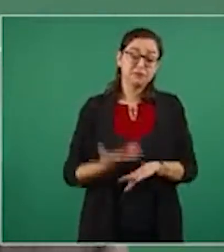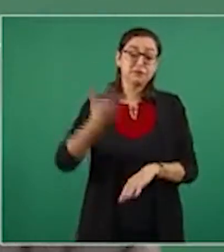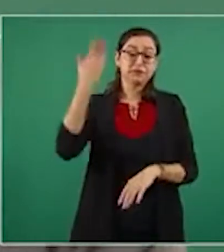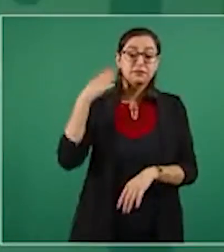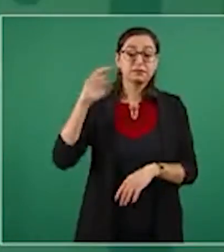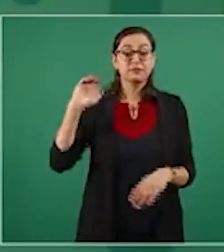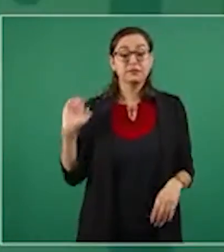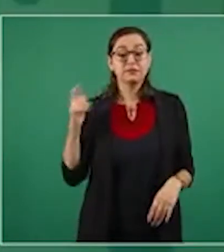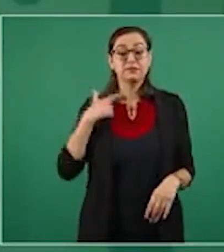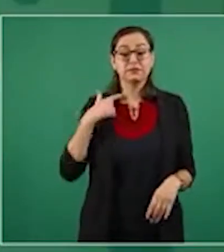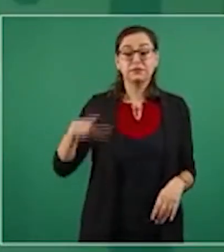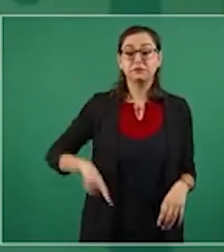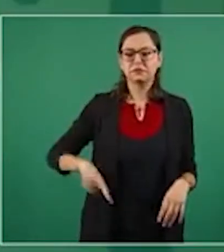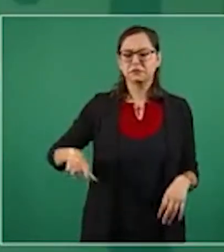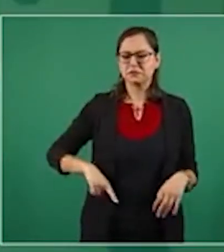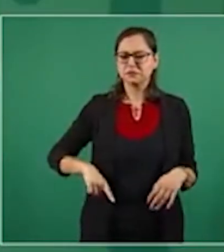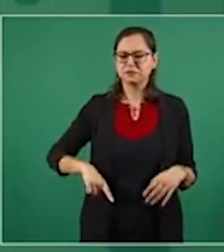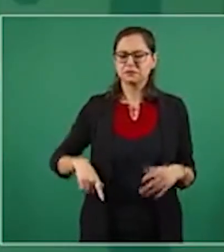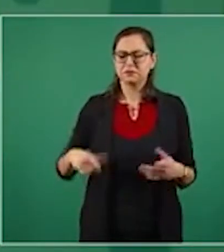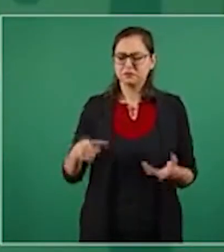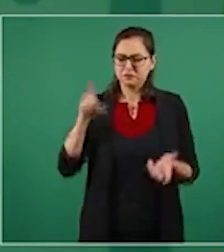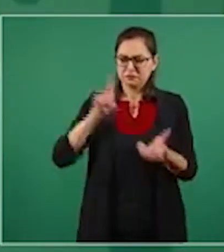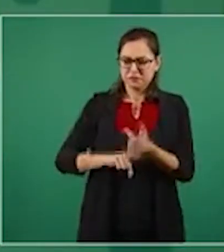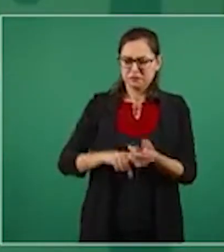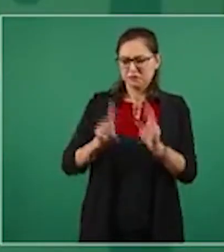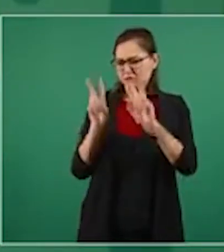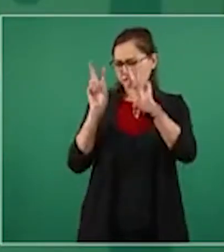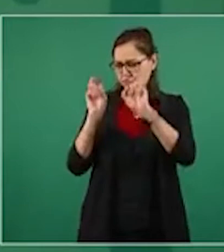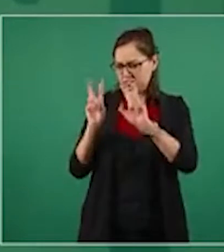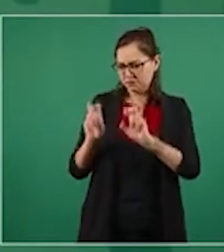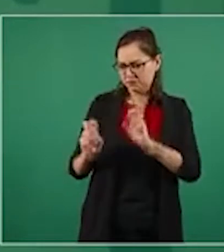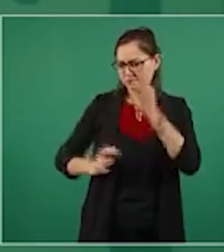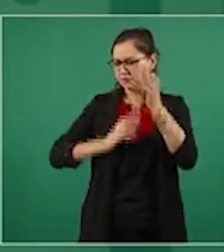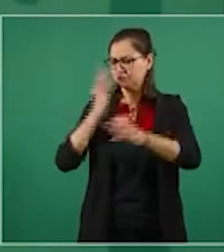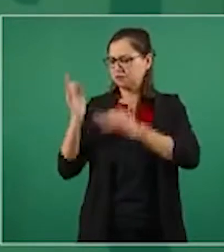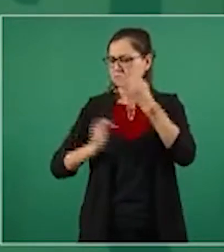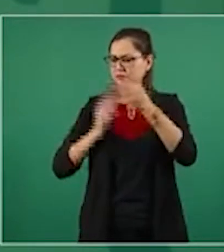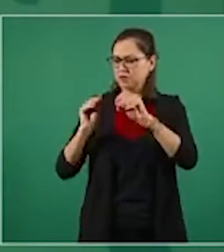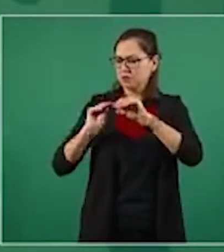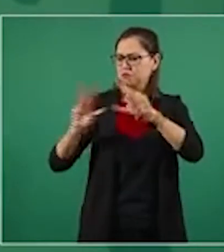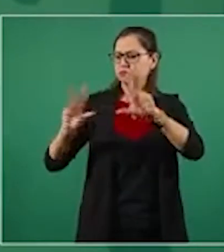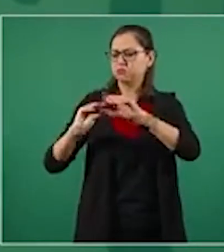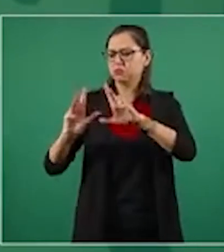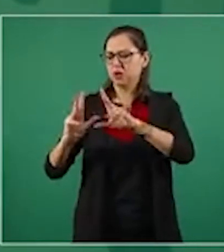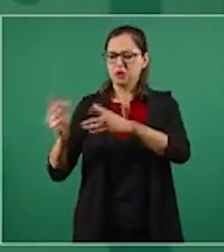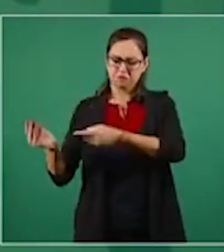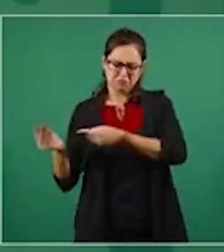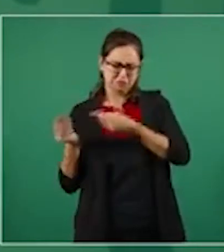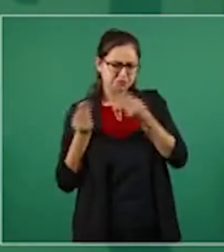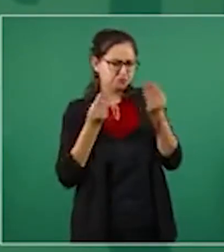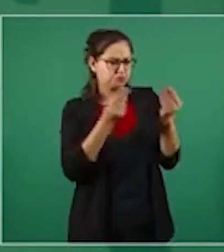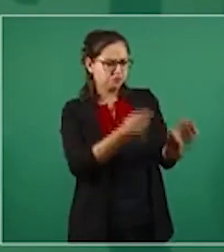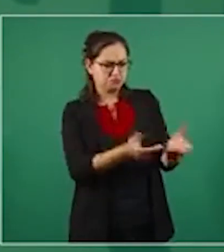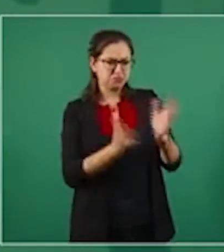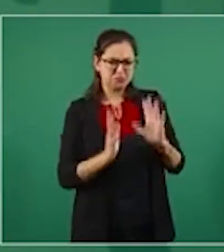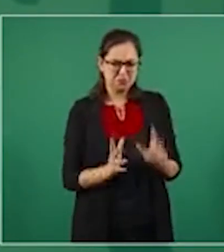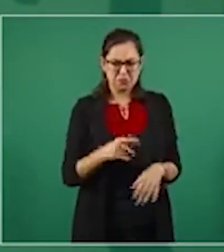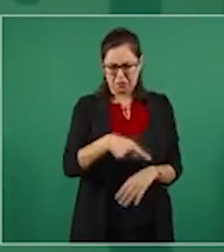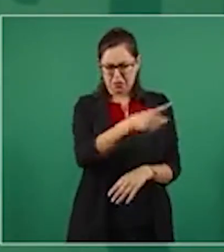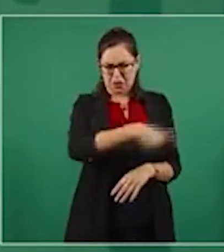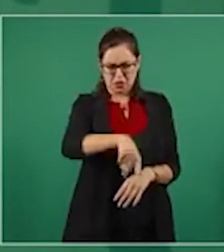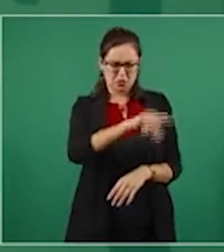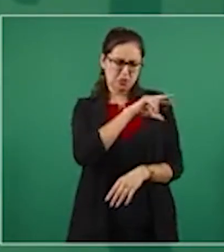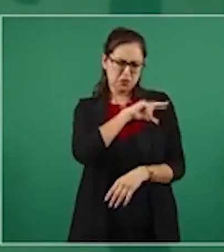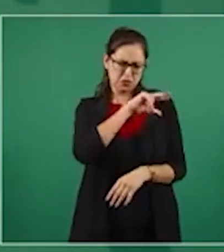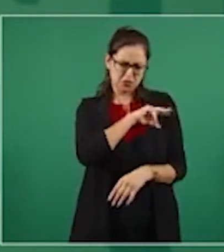daba en demasía, estamos hablando de 10 mil millones de